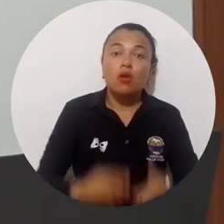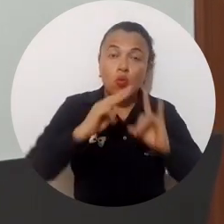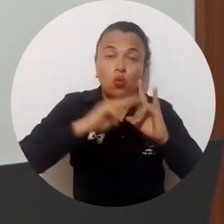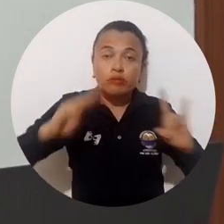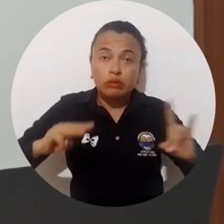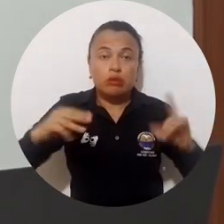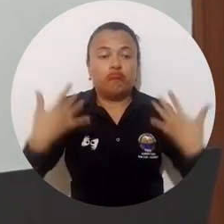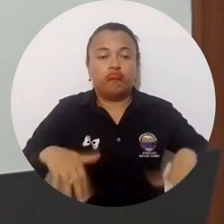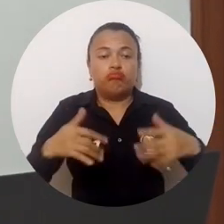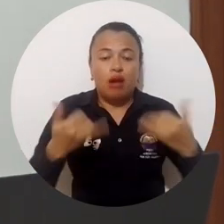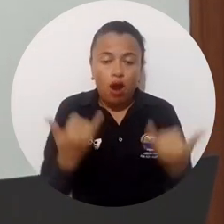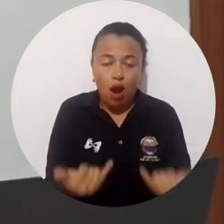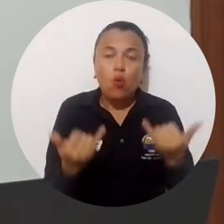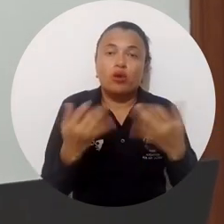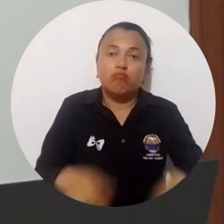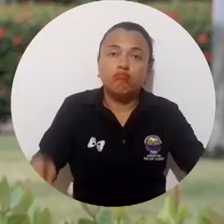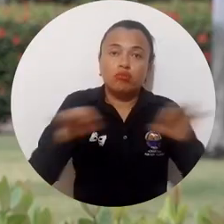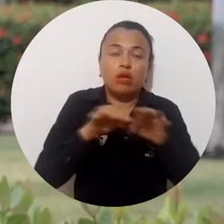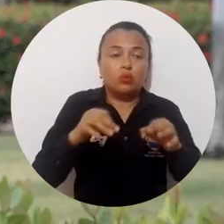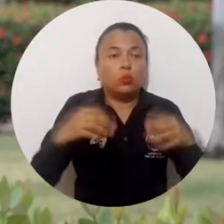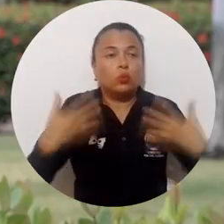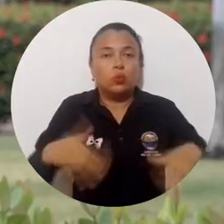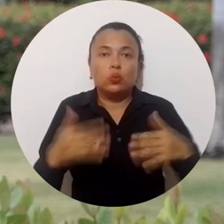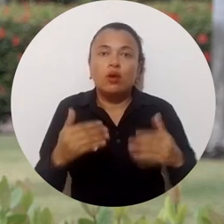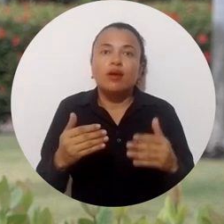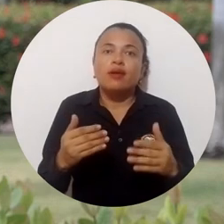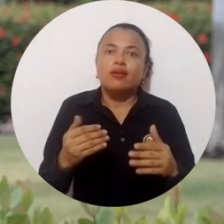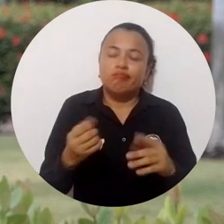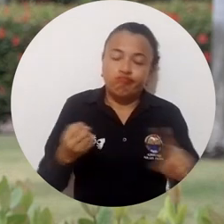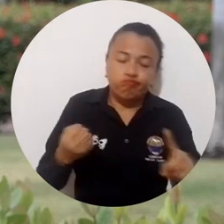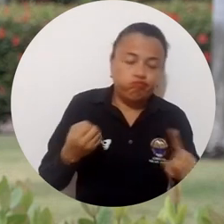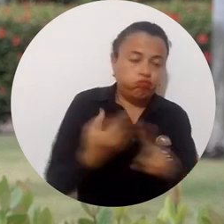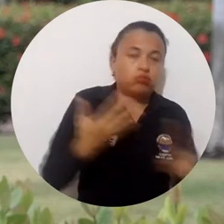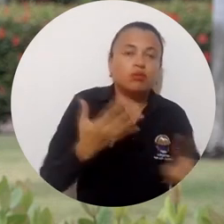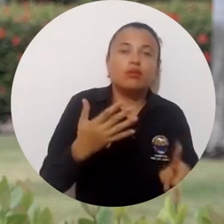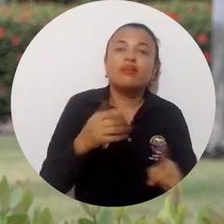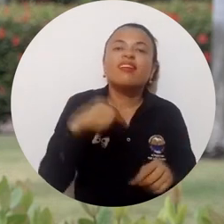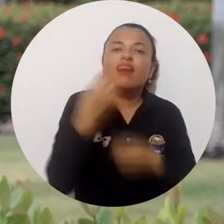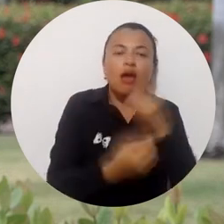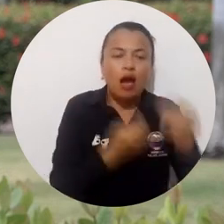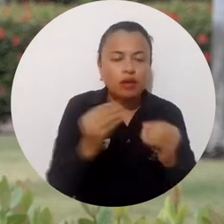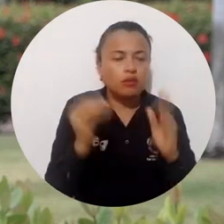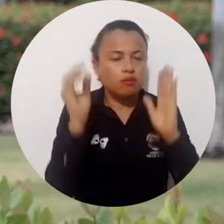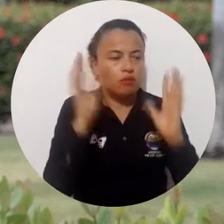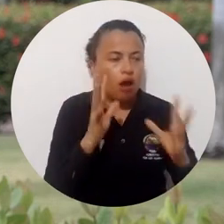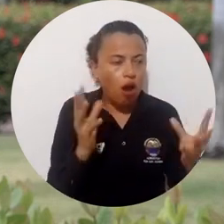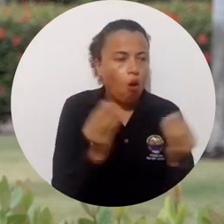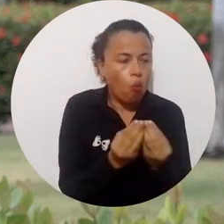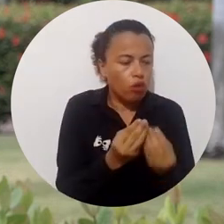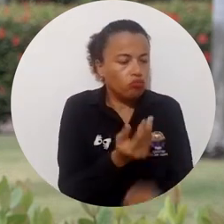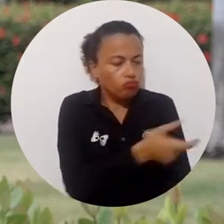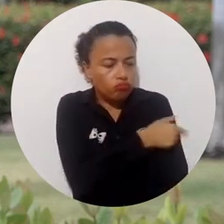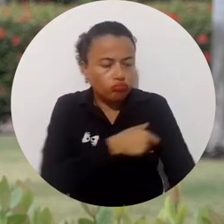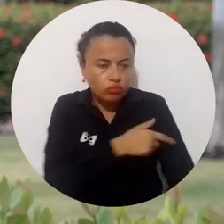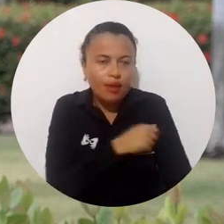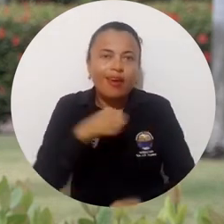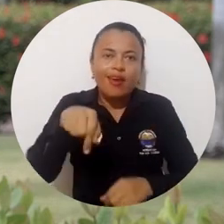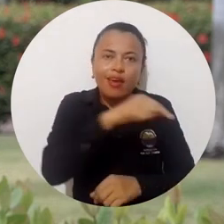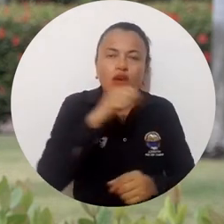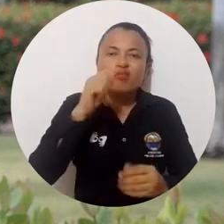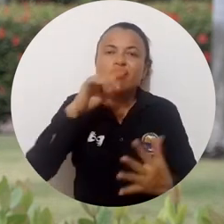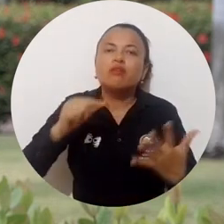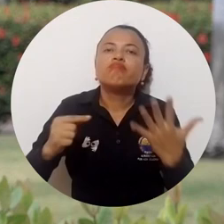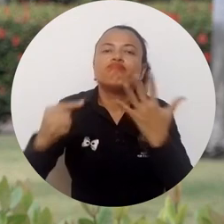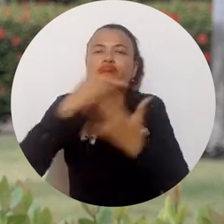del Magdalena da un paso histórico, digamos, de vanguardia en este siglo XXI por constituir una instancia que permita la